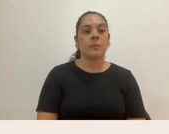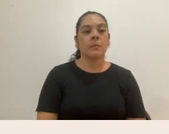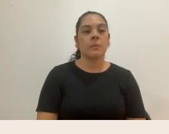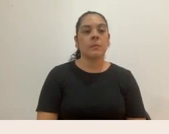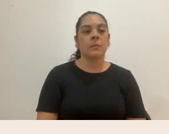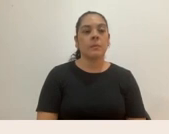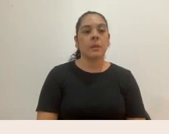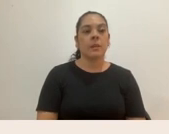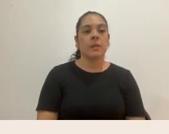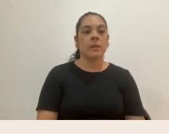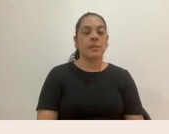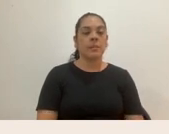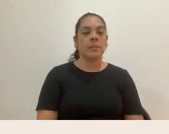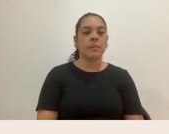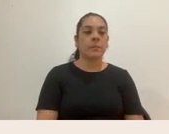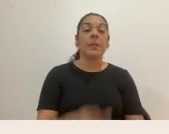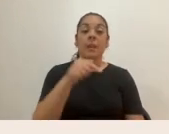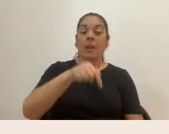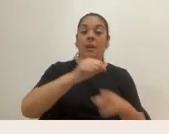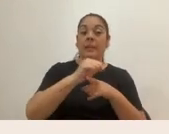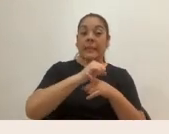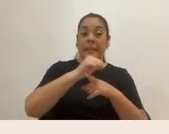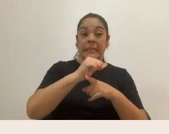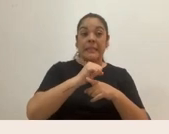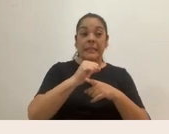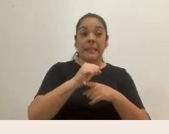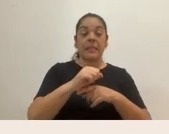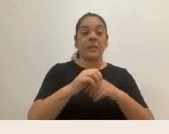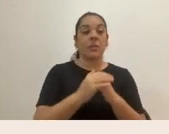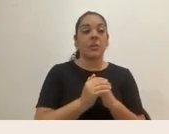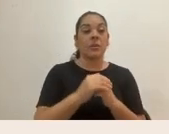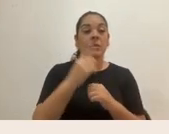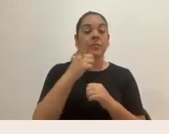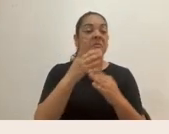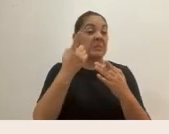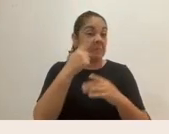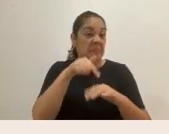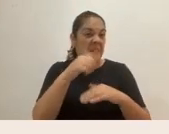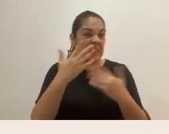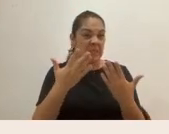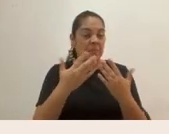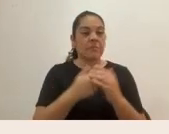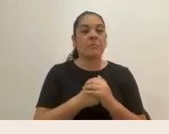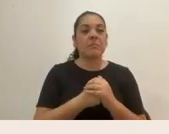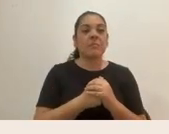Bueno, este ejercicio precisamente se denominaba Y vos cargas con algunos